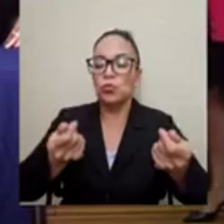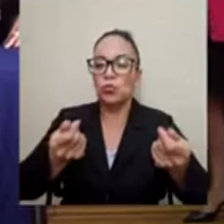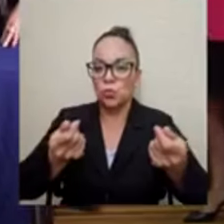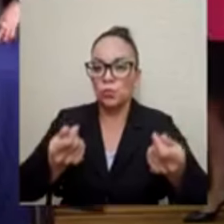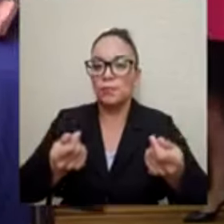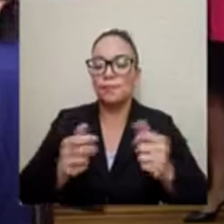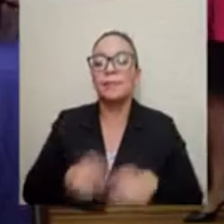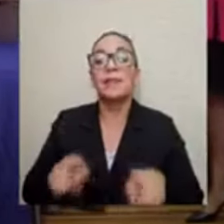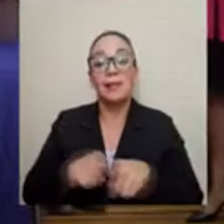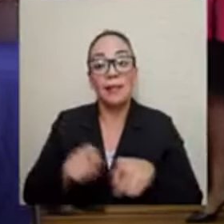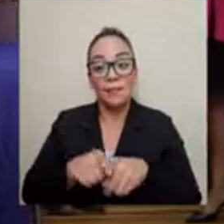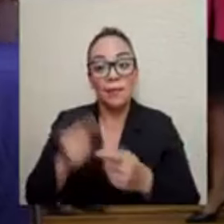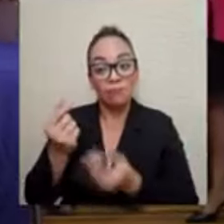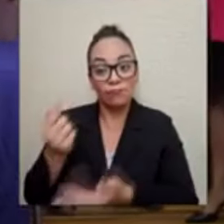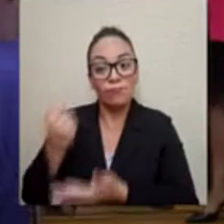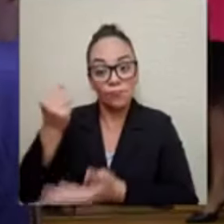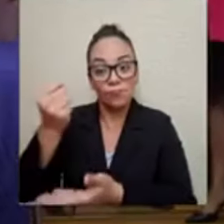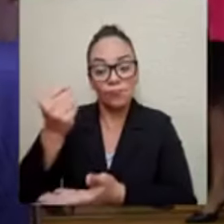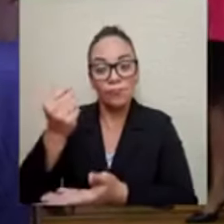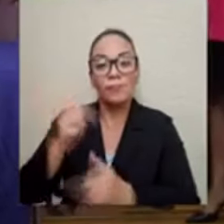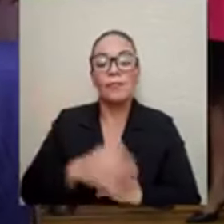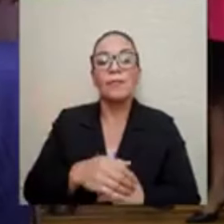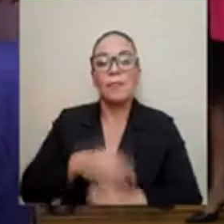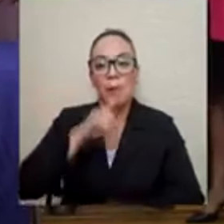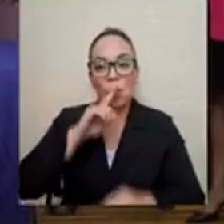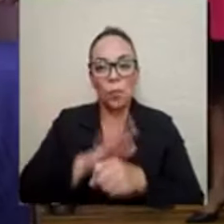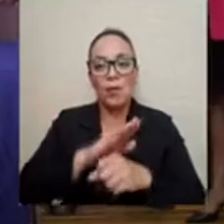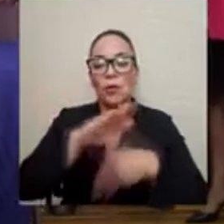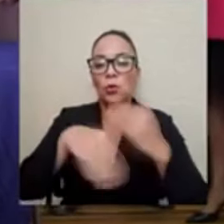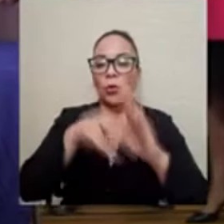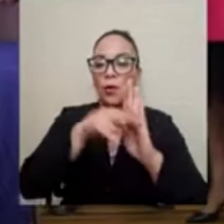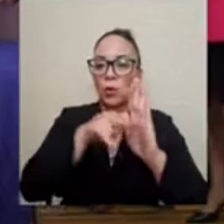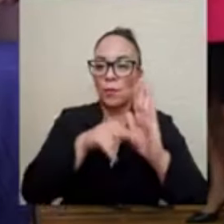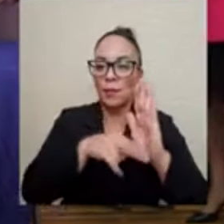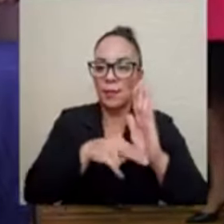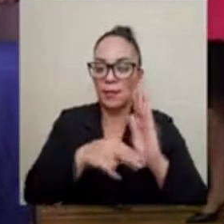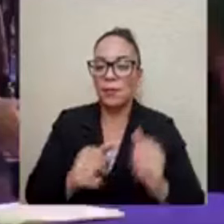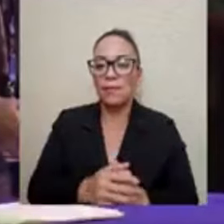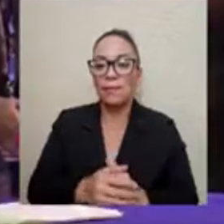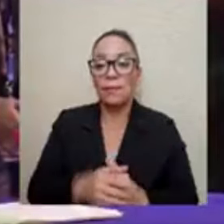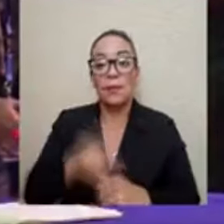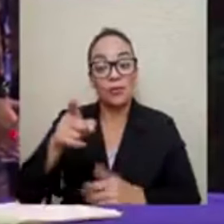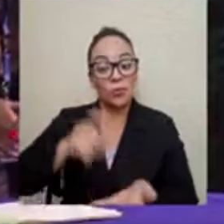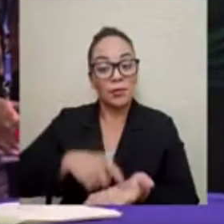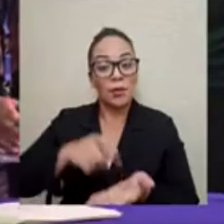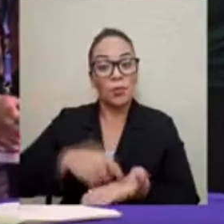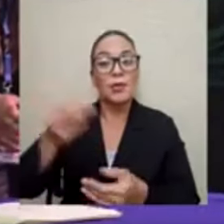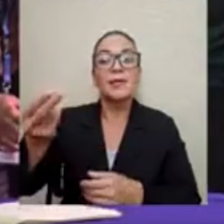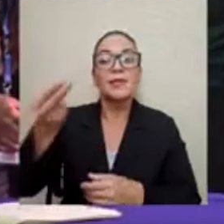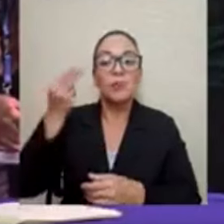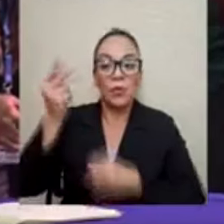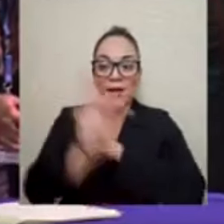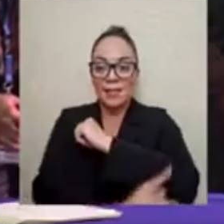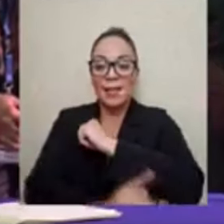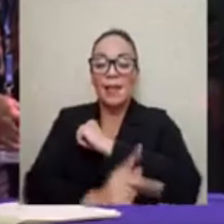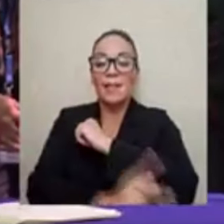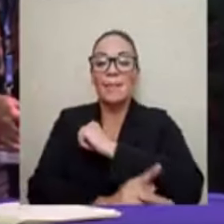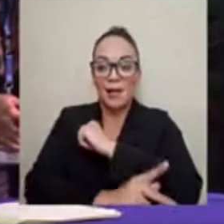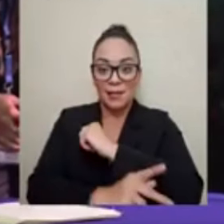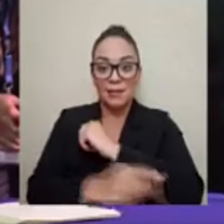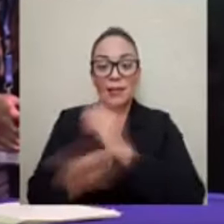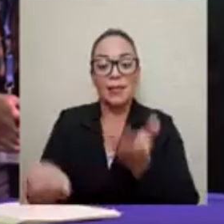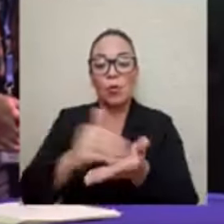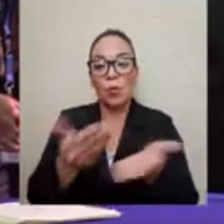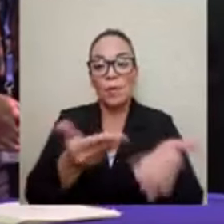de la escritura y hoy mismo la vamos a presentar y estoy casi seguro que mañana va a estar inscrita. El